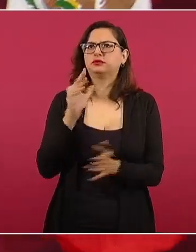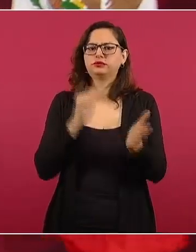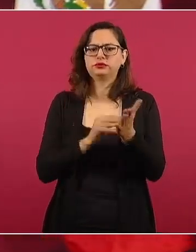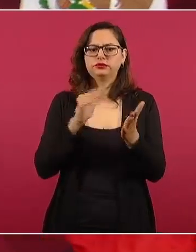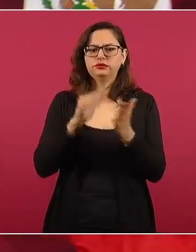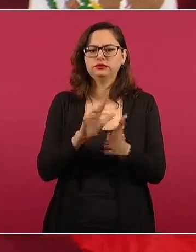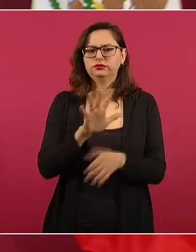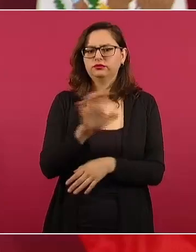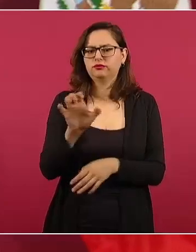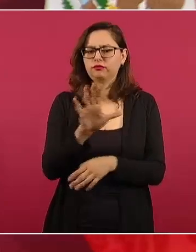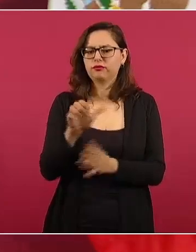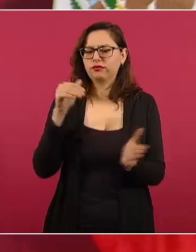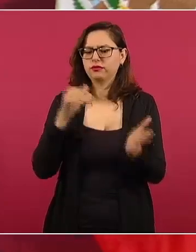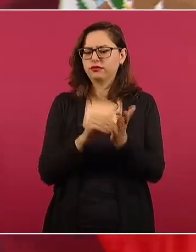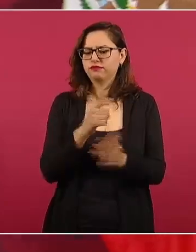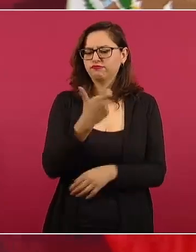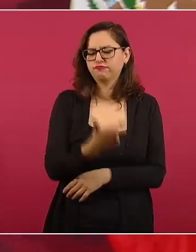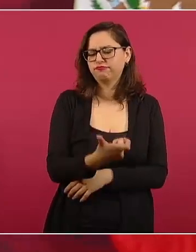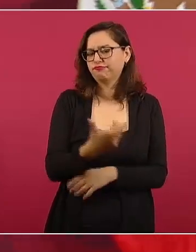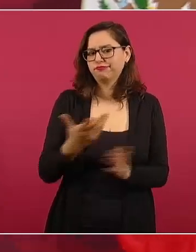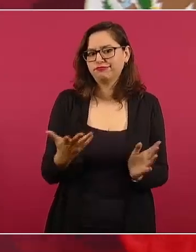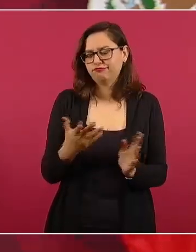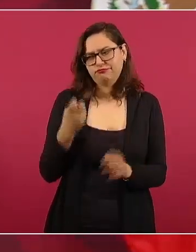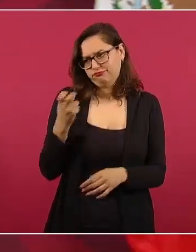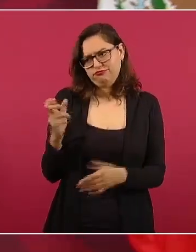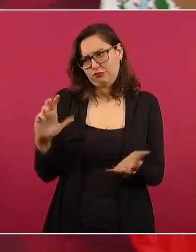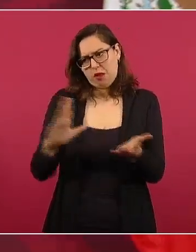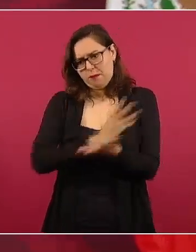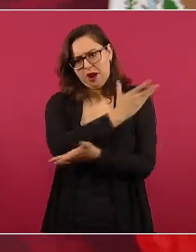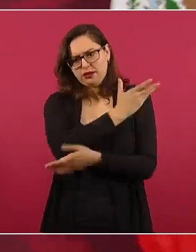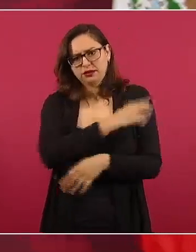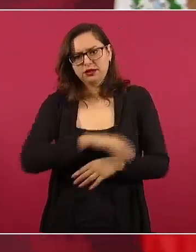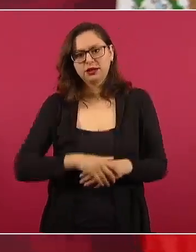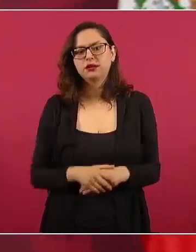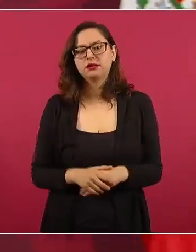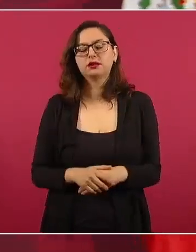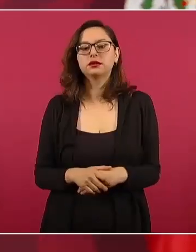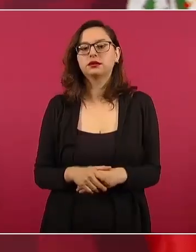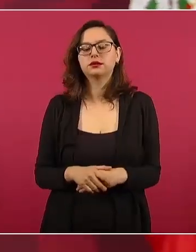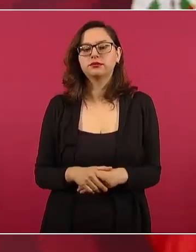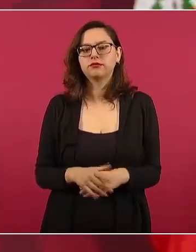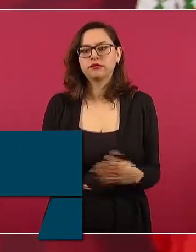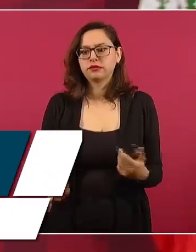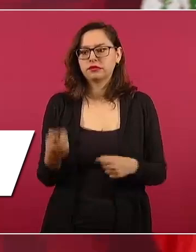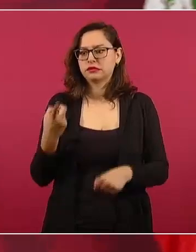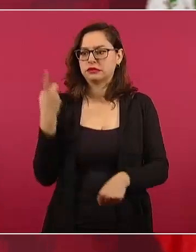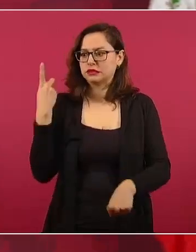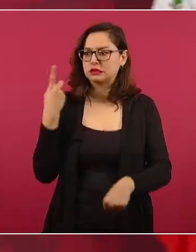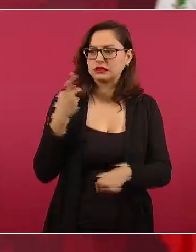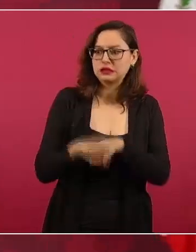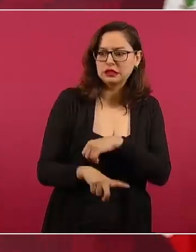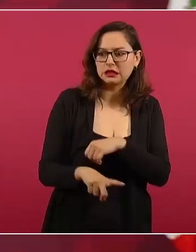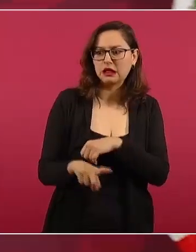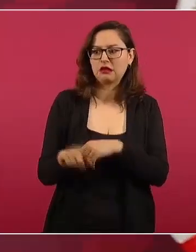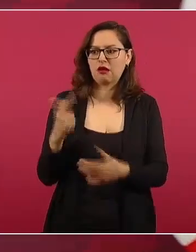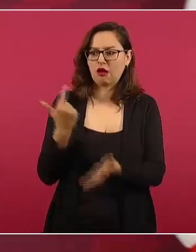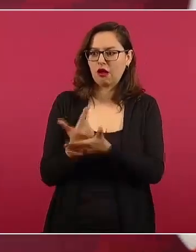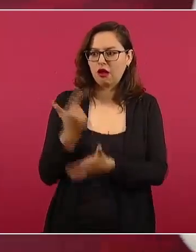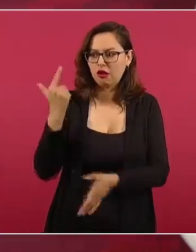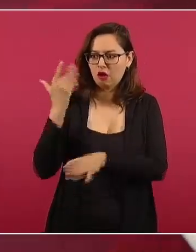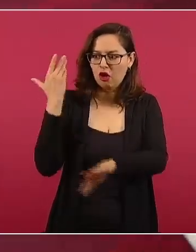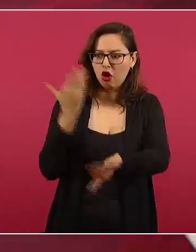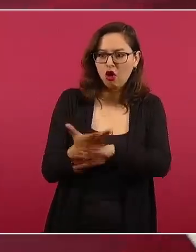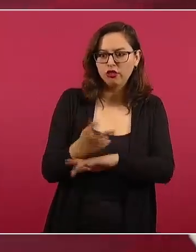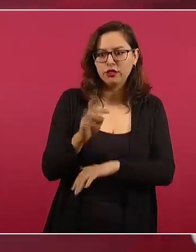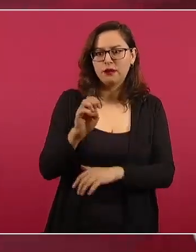mil pesos, pero eso no es el daño mayor.